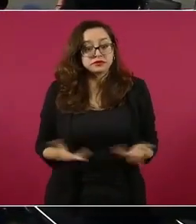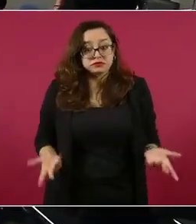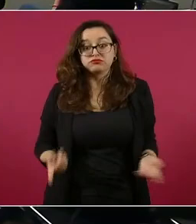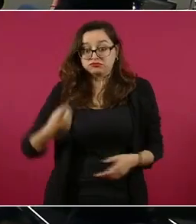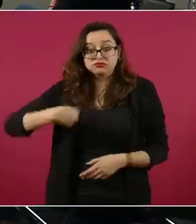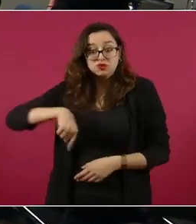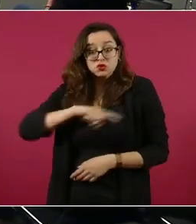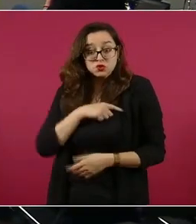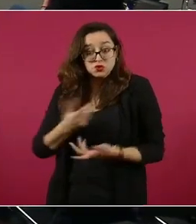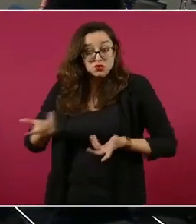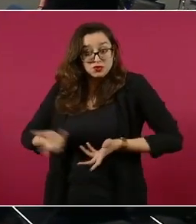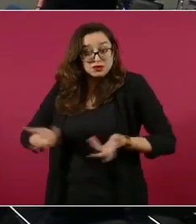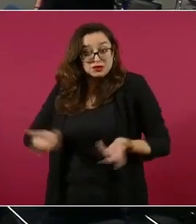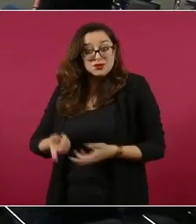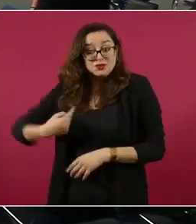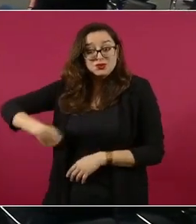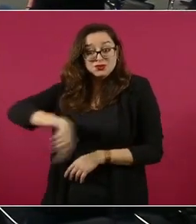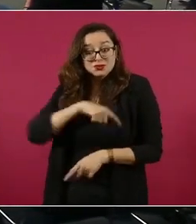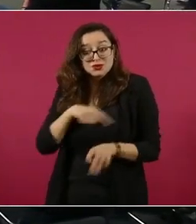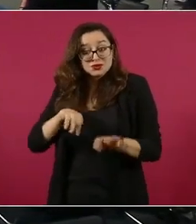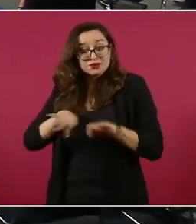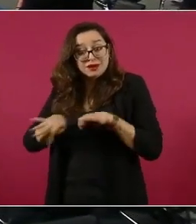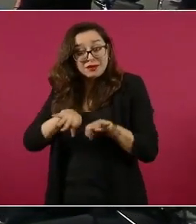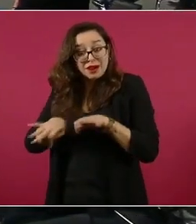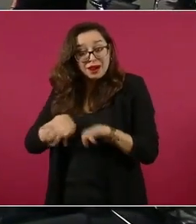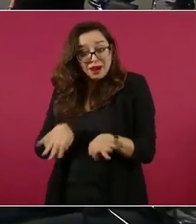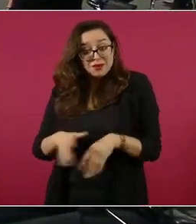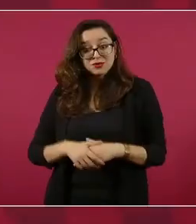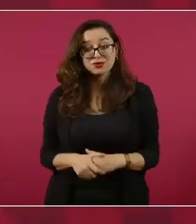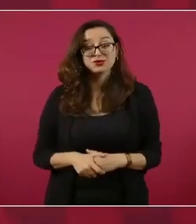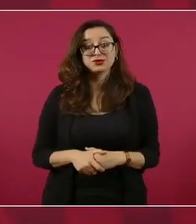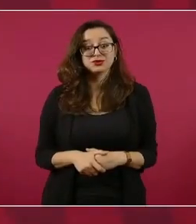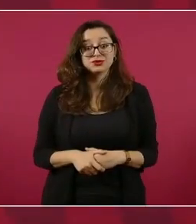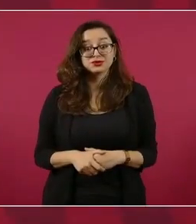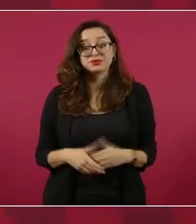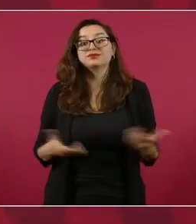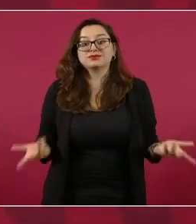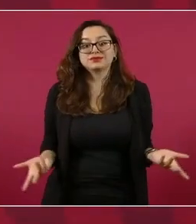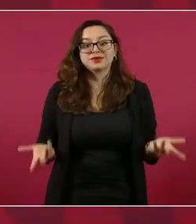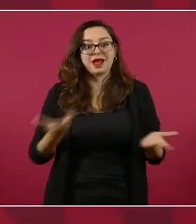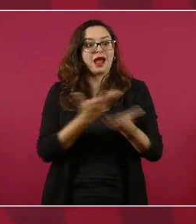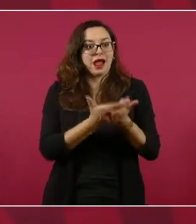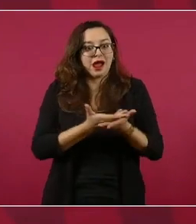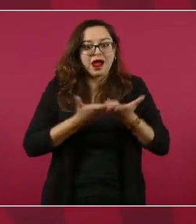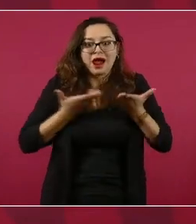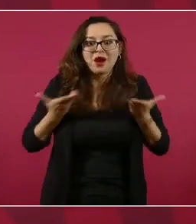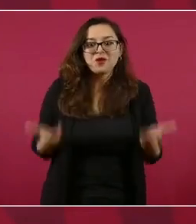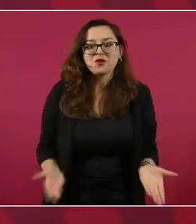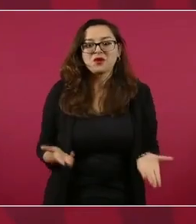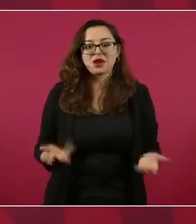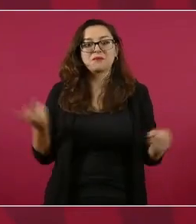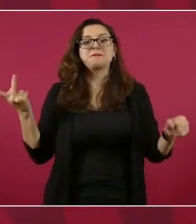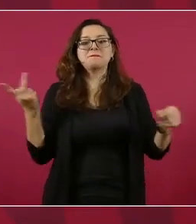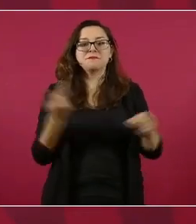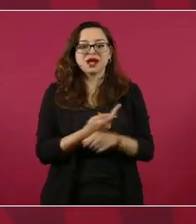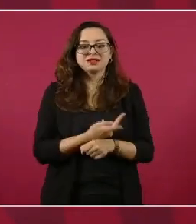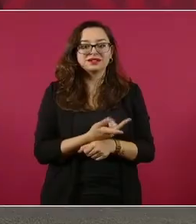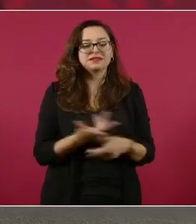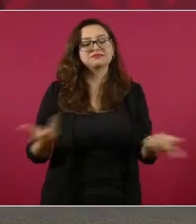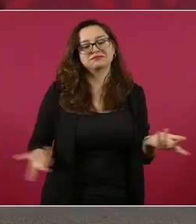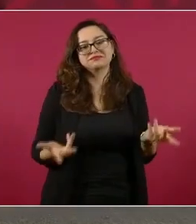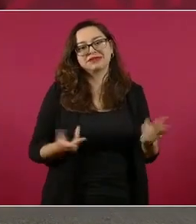pues la oportunidad de tener el mercado